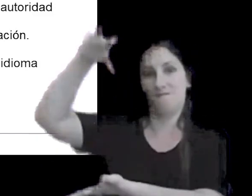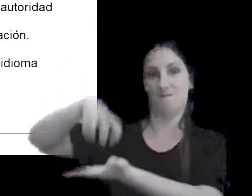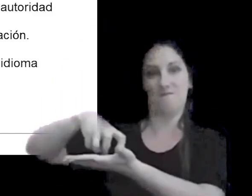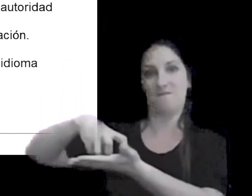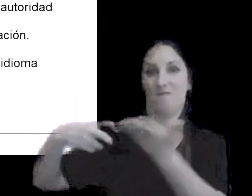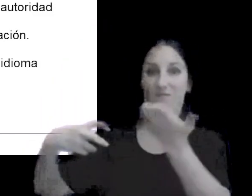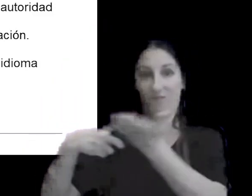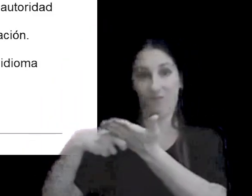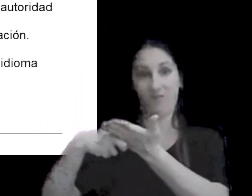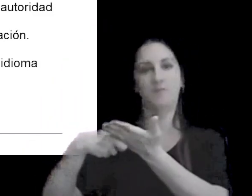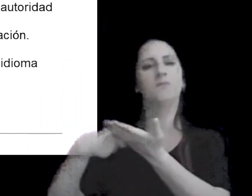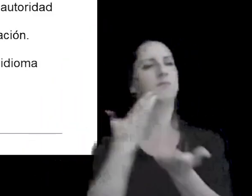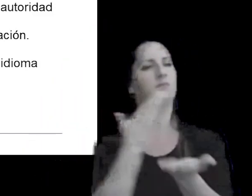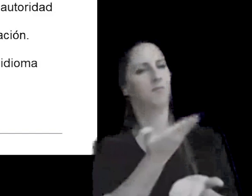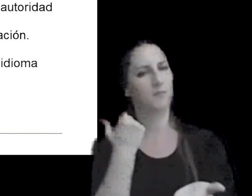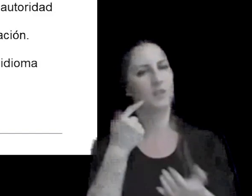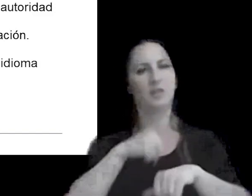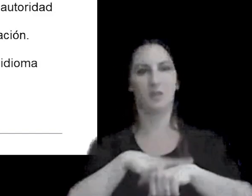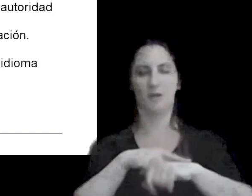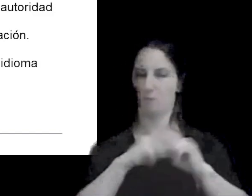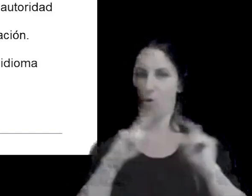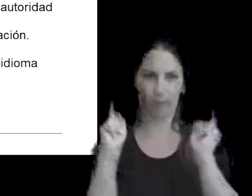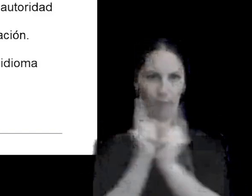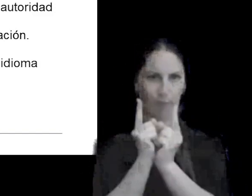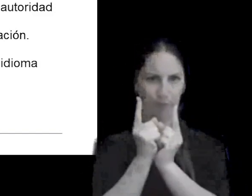con un tiempo bastante escueto